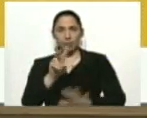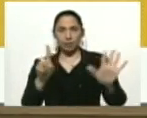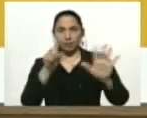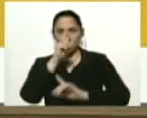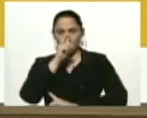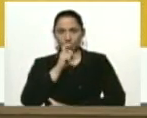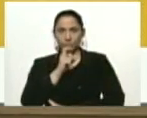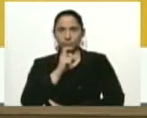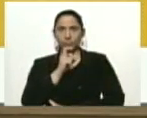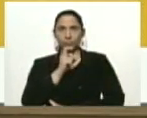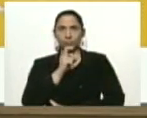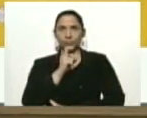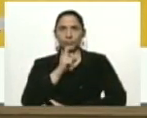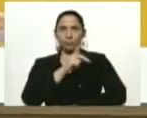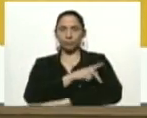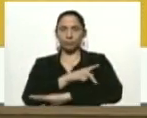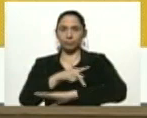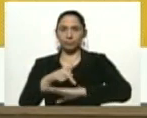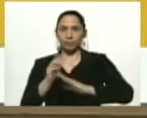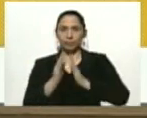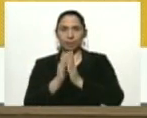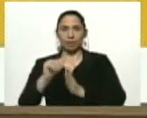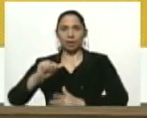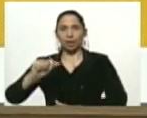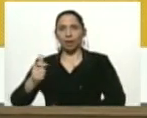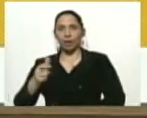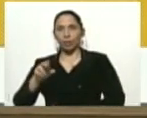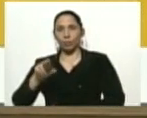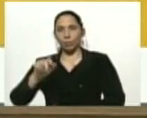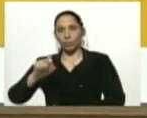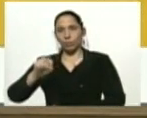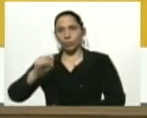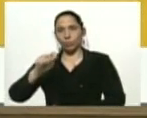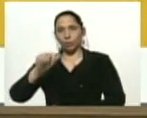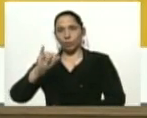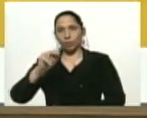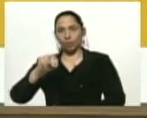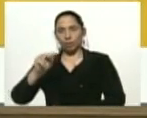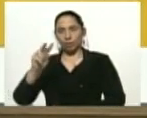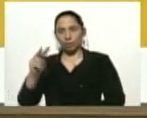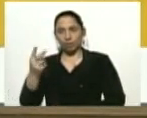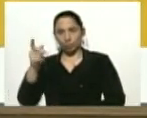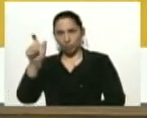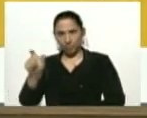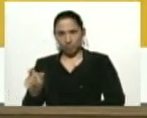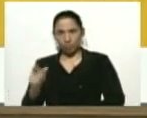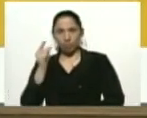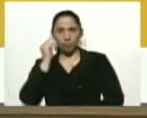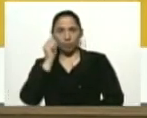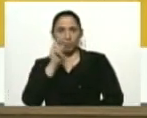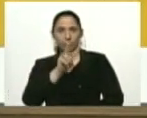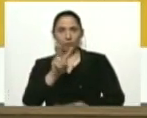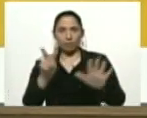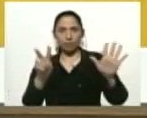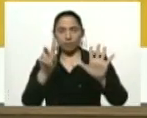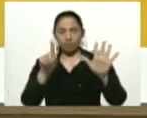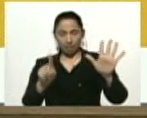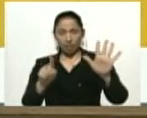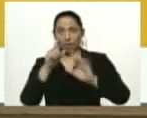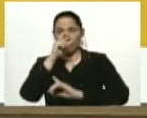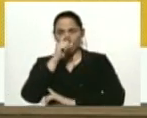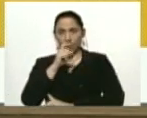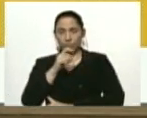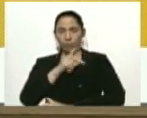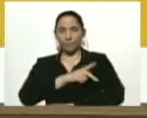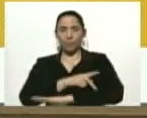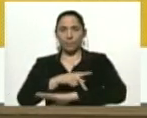de la parroquia San Agustín. El segundo de estos casos es una mujer de 26 años de la